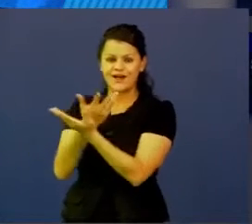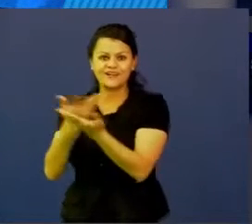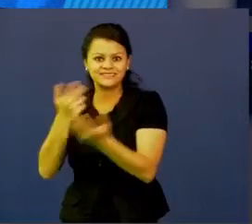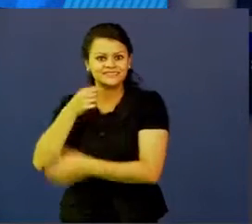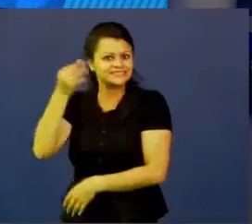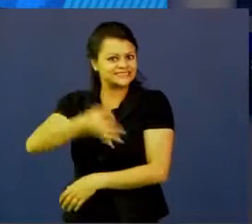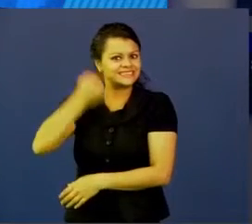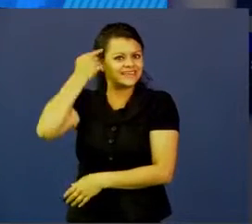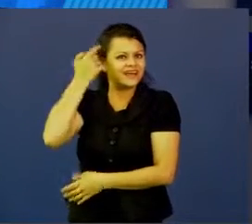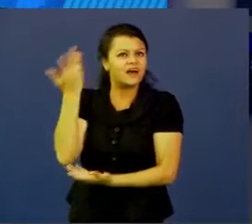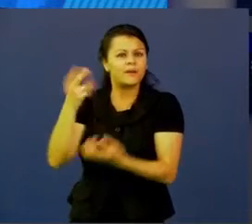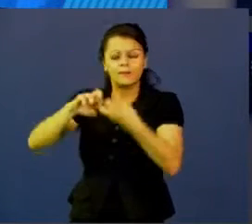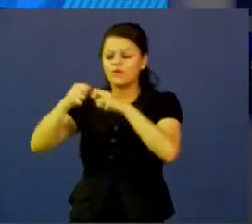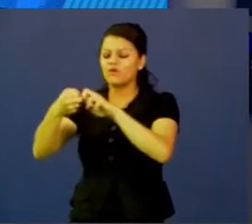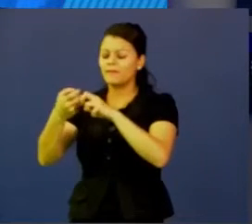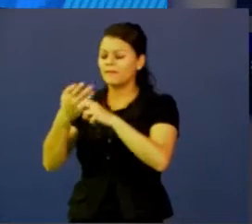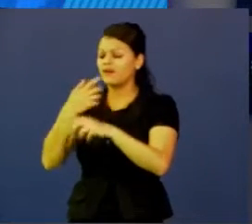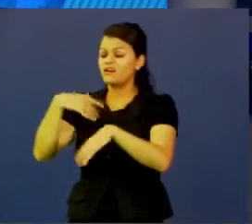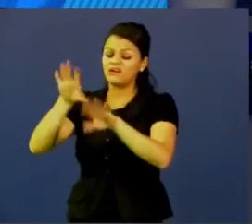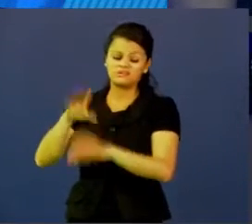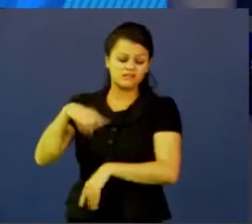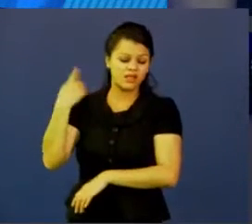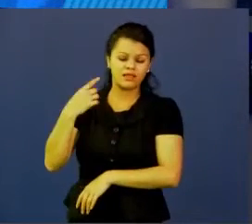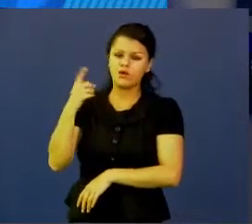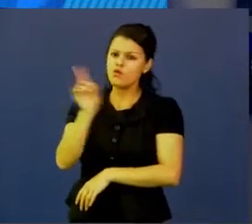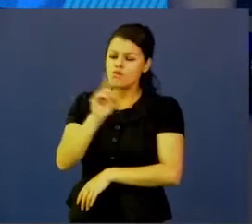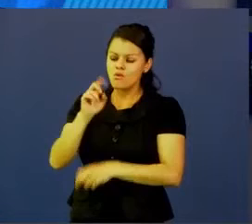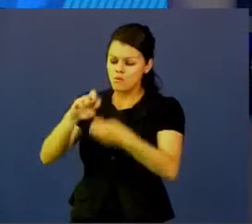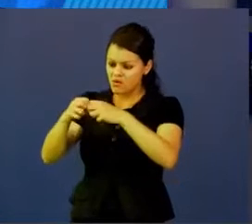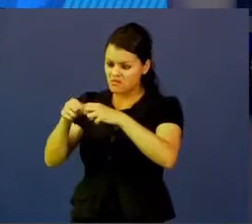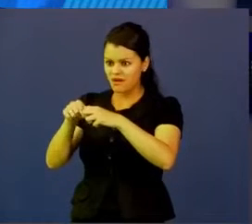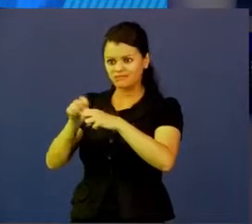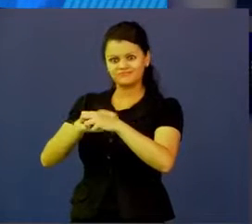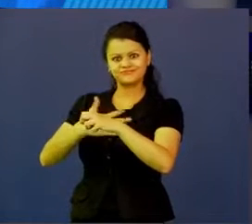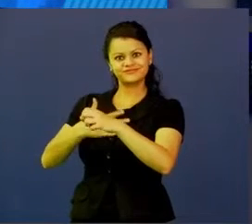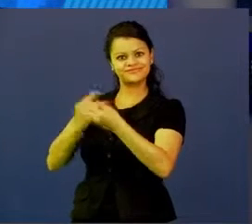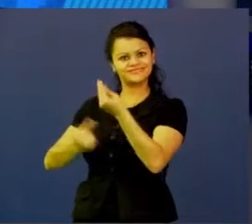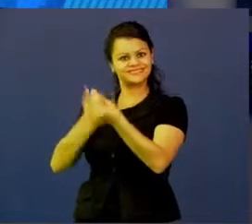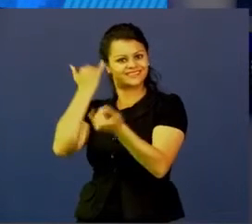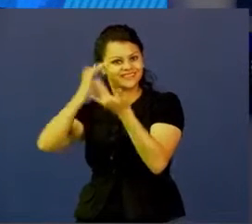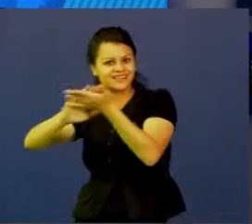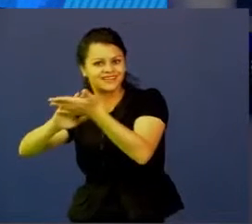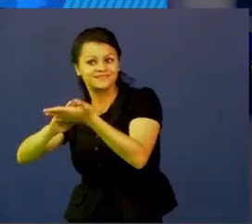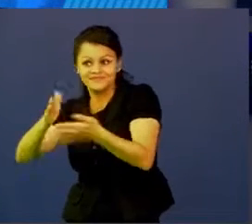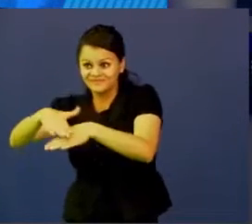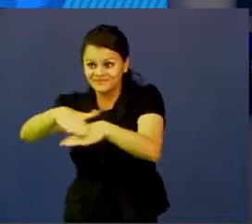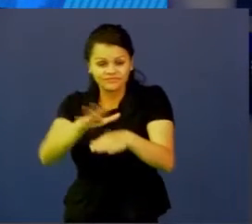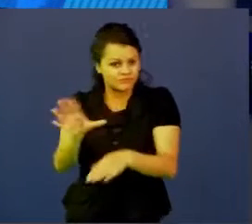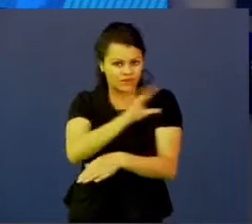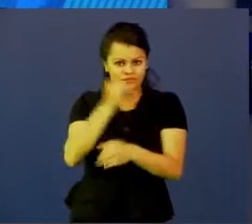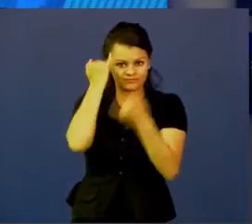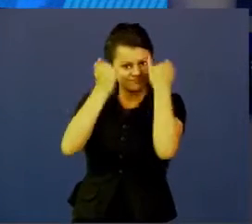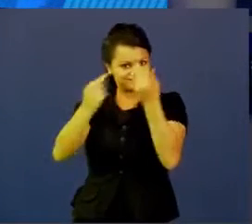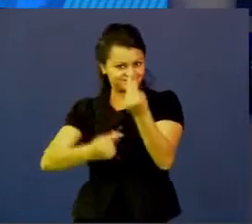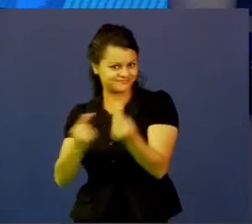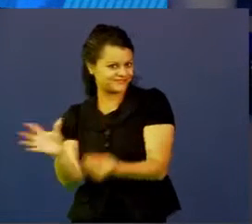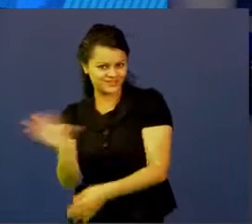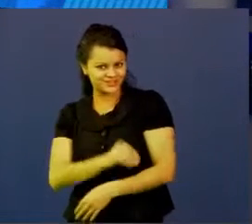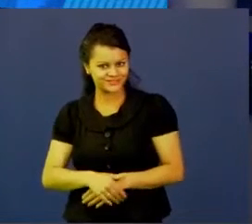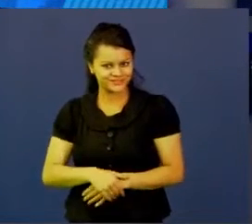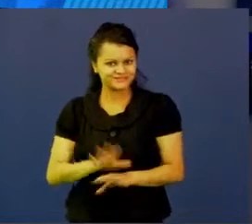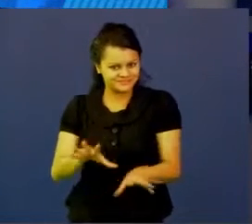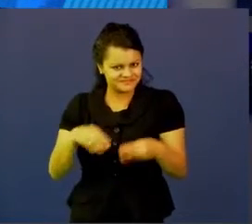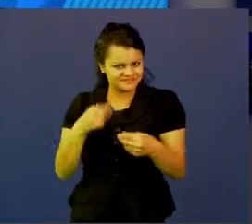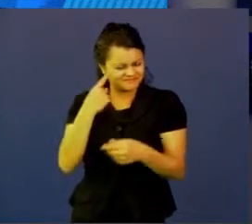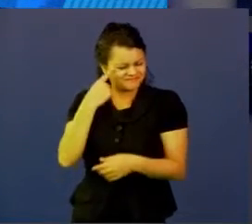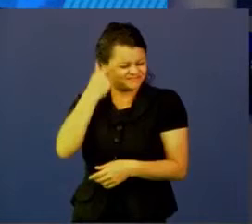sino como una oportunidad de diseño, como les decía, todos somos diseñadores y aceptemos esta